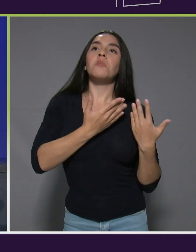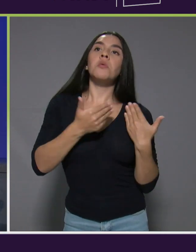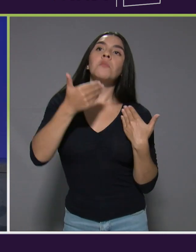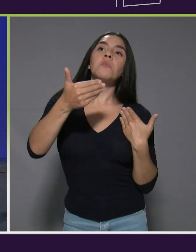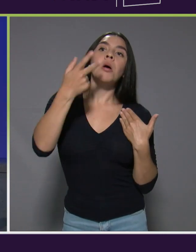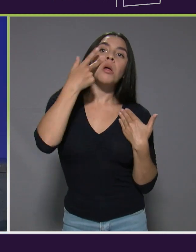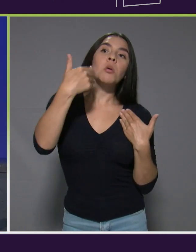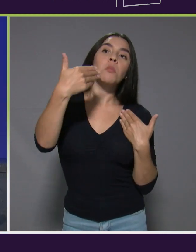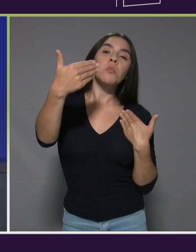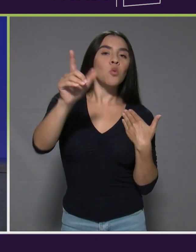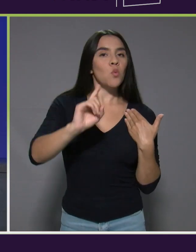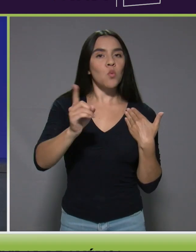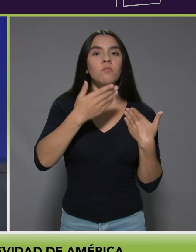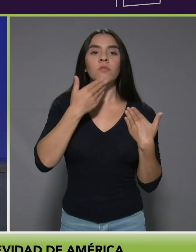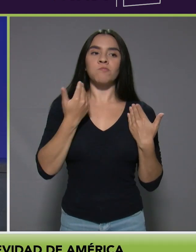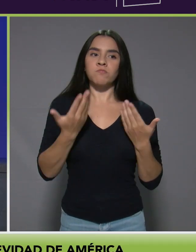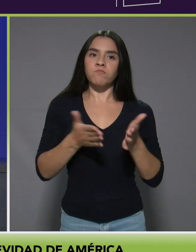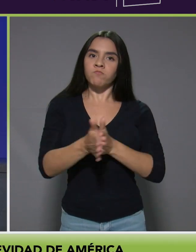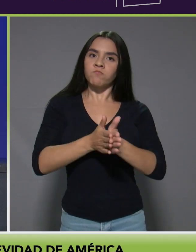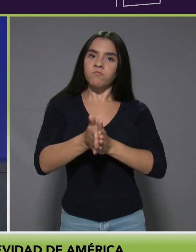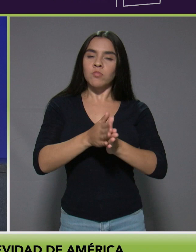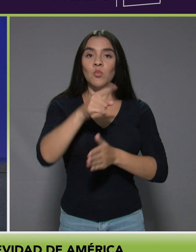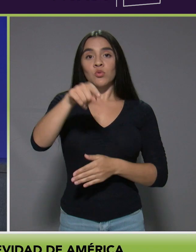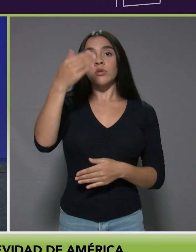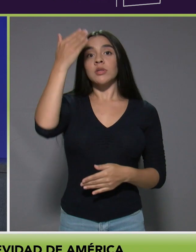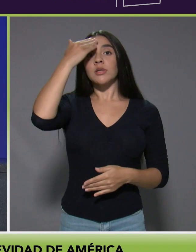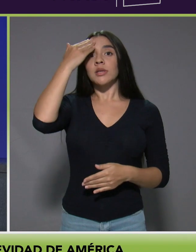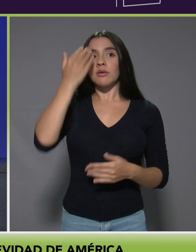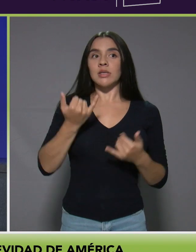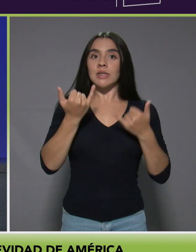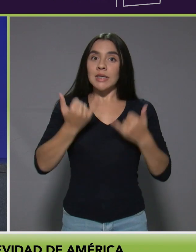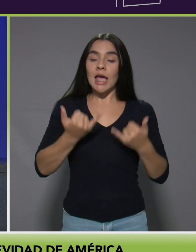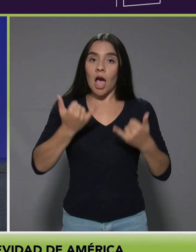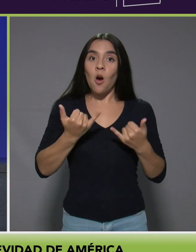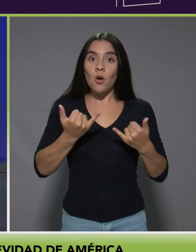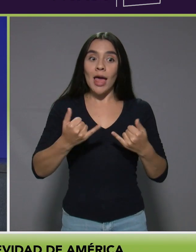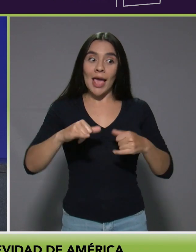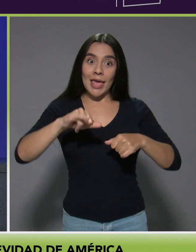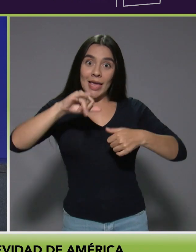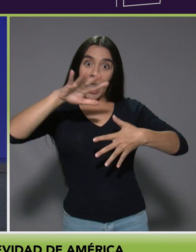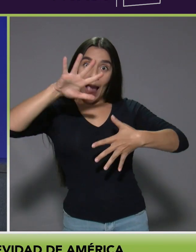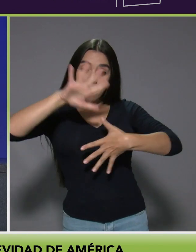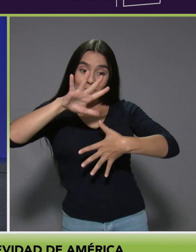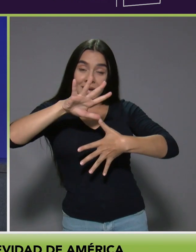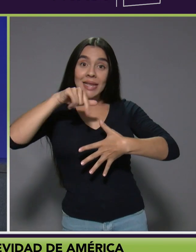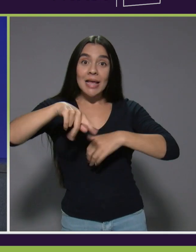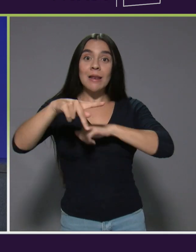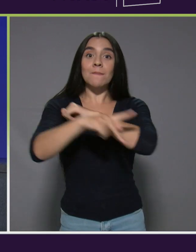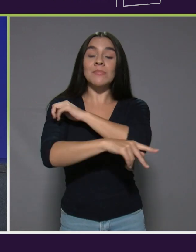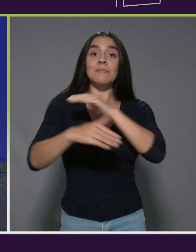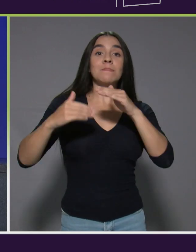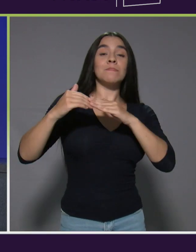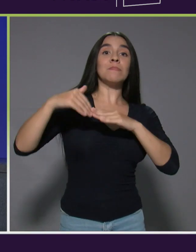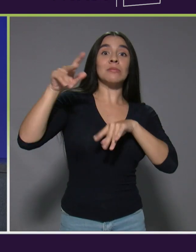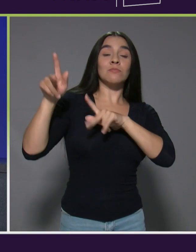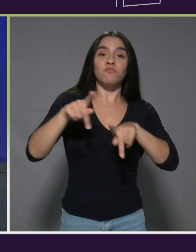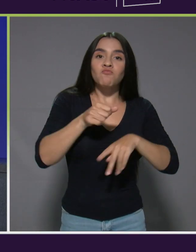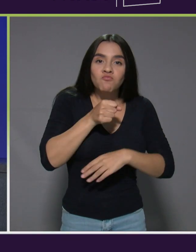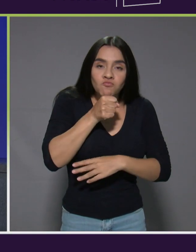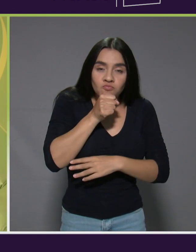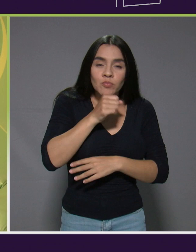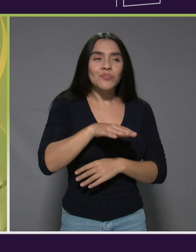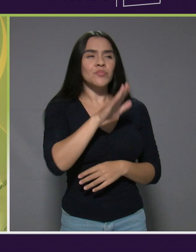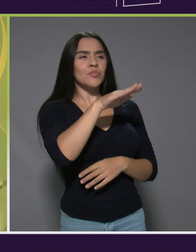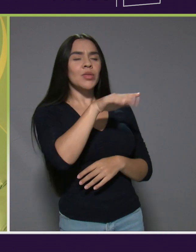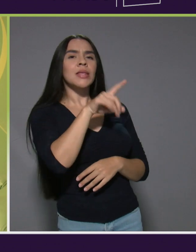que todos saben que vivimos en el país de mayor lejos de vida de América. Y también doctor, repasando como